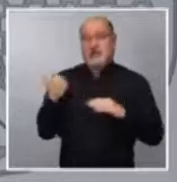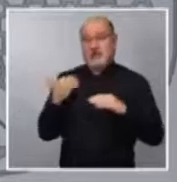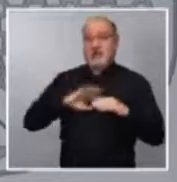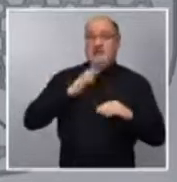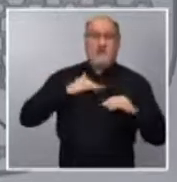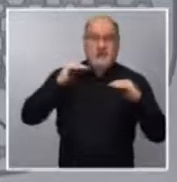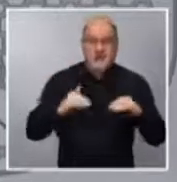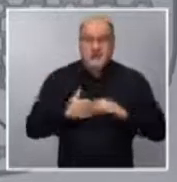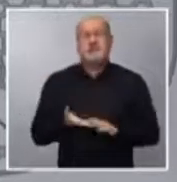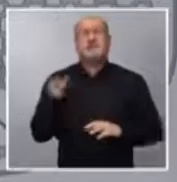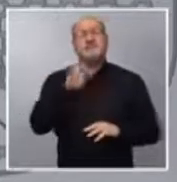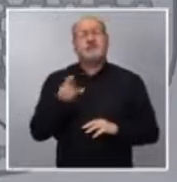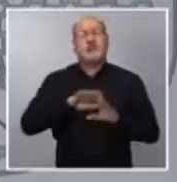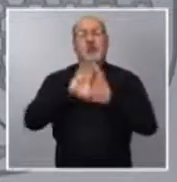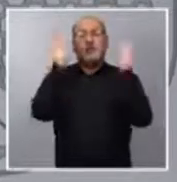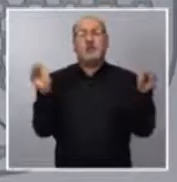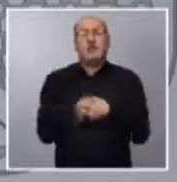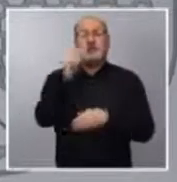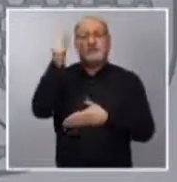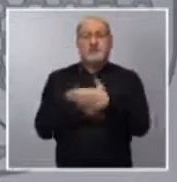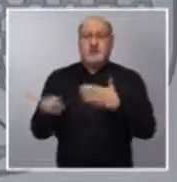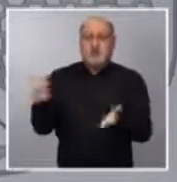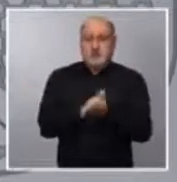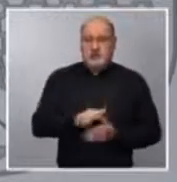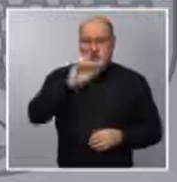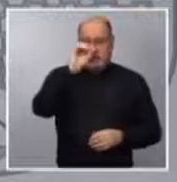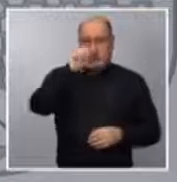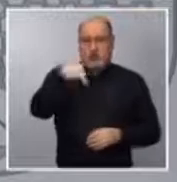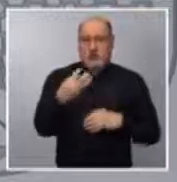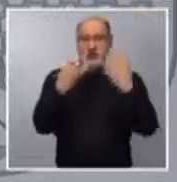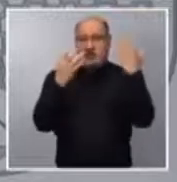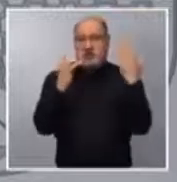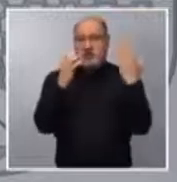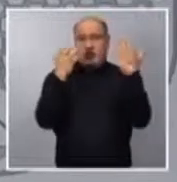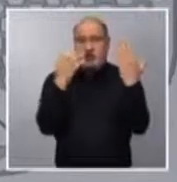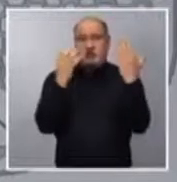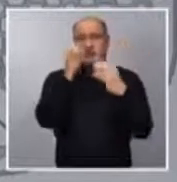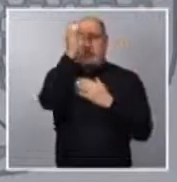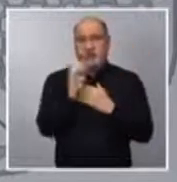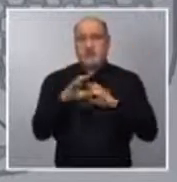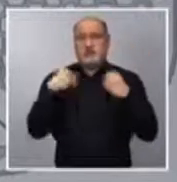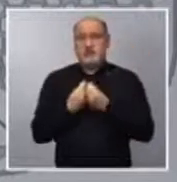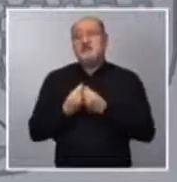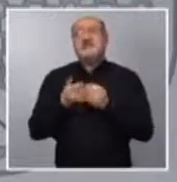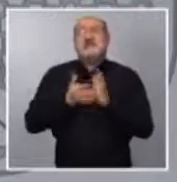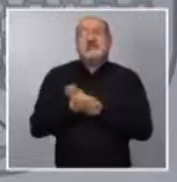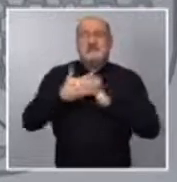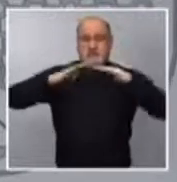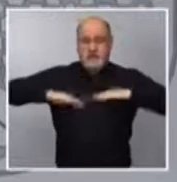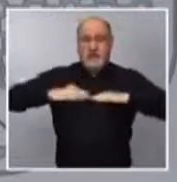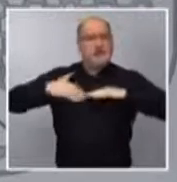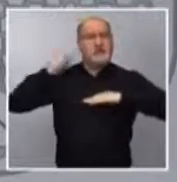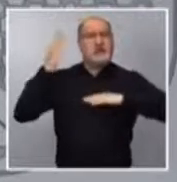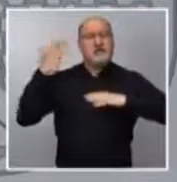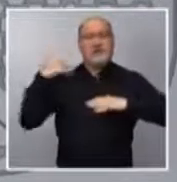La letalidad global de la pandemia se sitúa en el 0,9, la cifra más baja desde que comenzó la pandemia, y que la letalidad